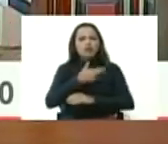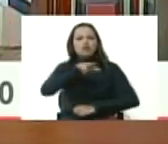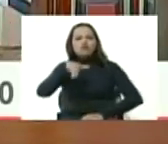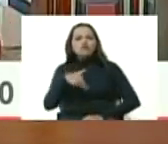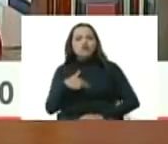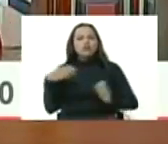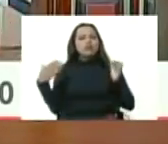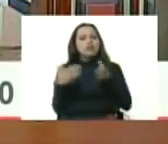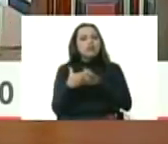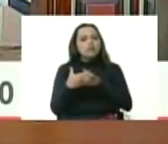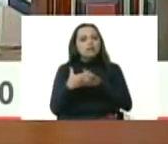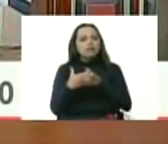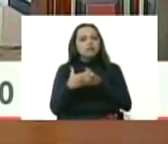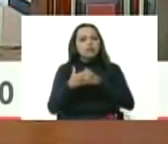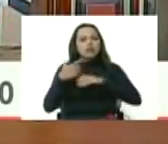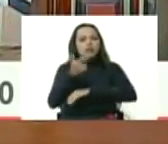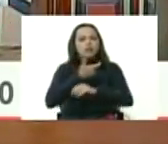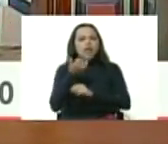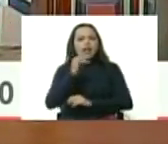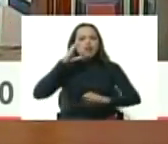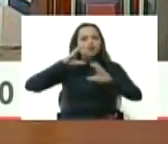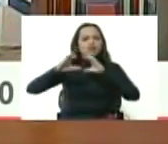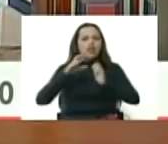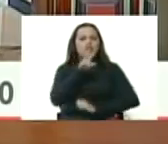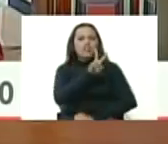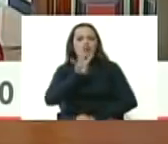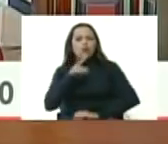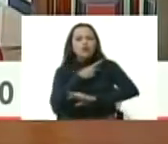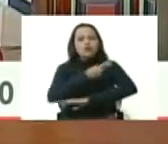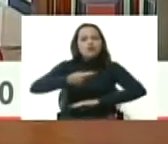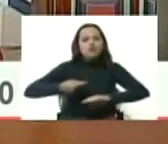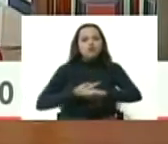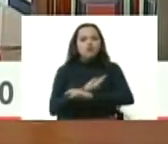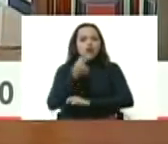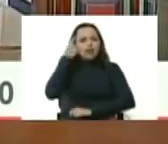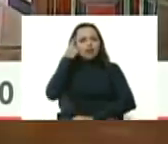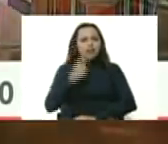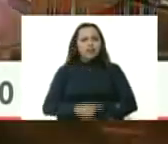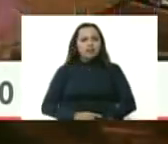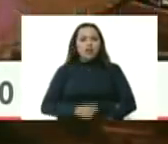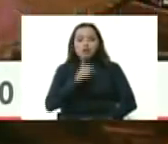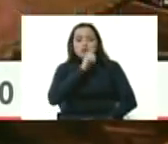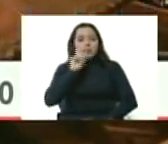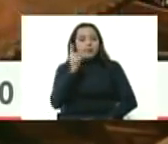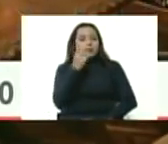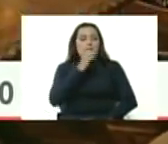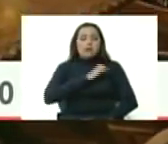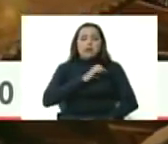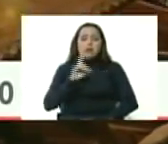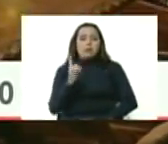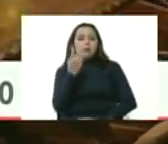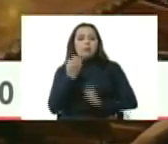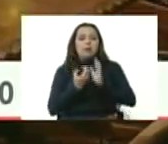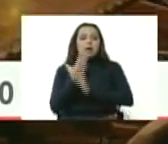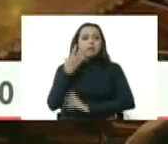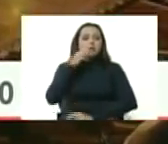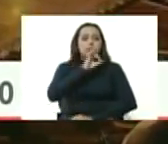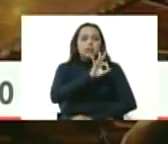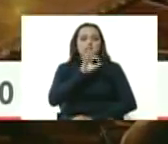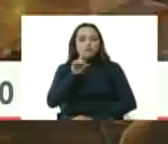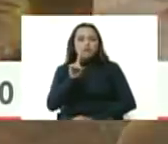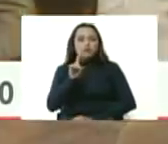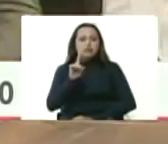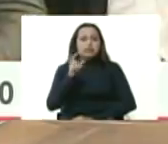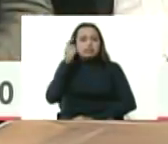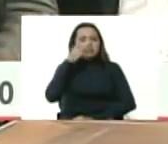de gobierno está en comunicación las 24 horas del día mira y no hay primero de enero primero de mayo 31 de diciembre nosotros